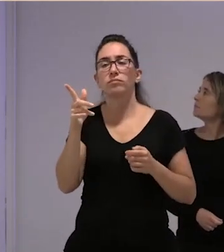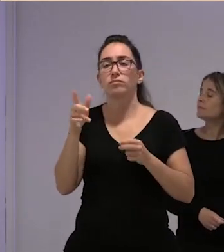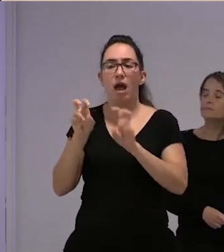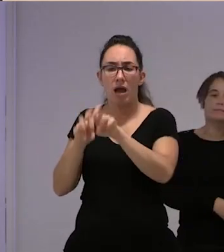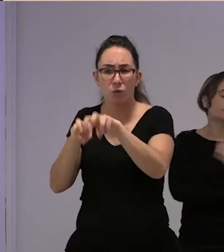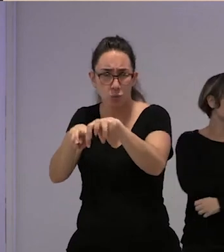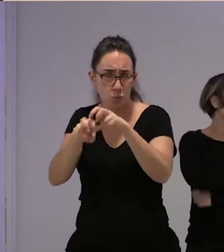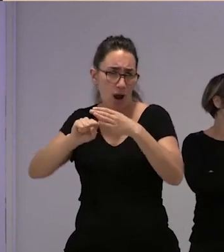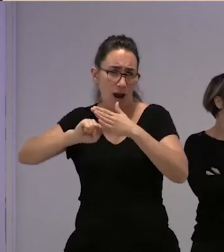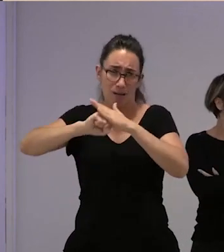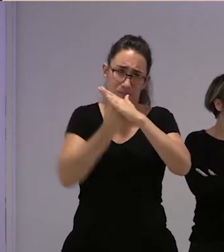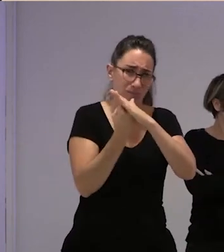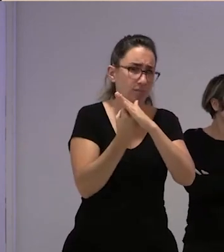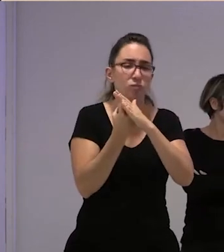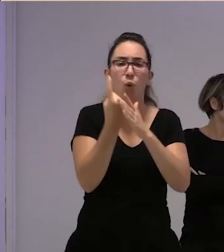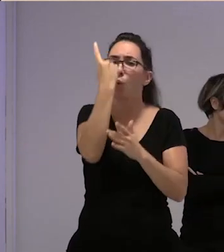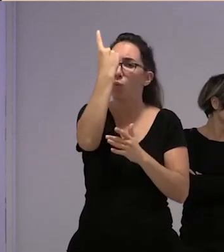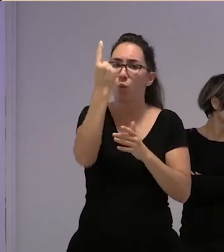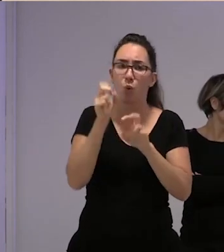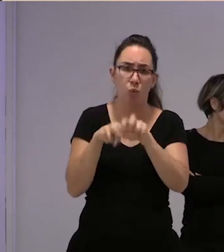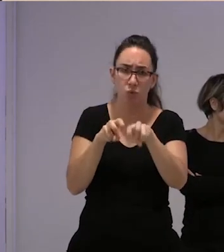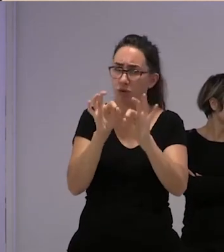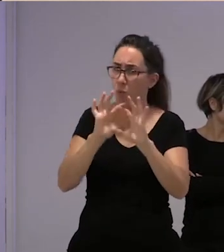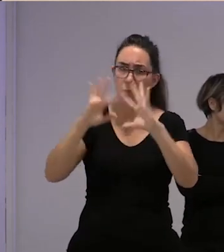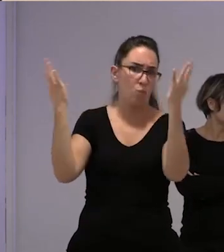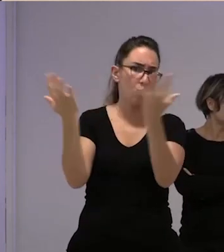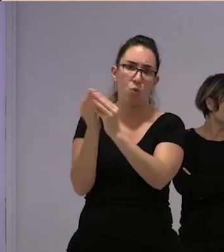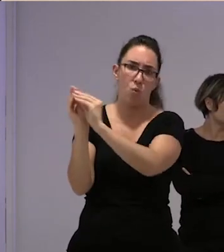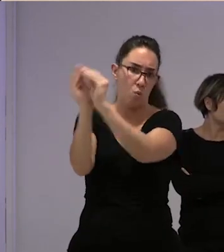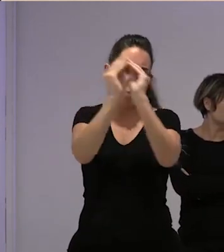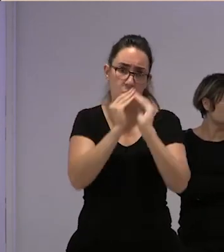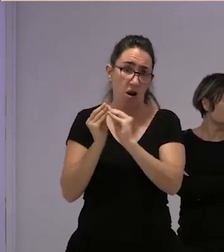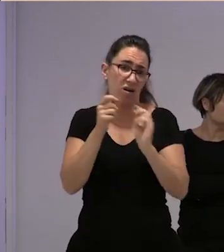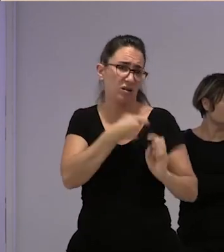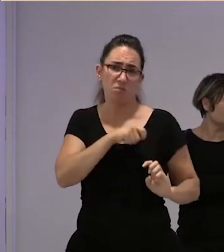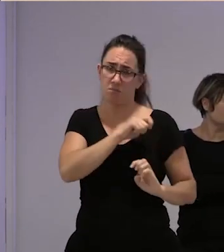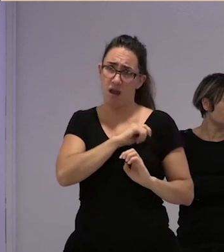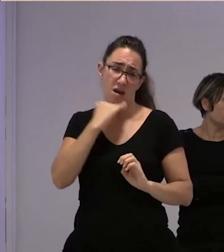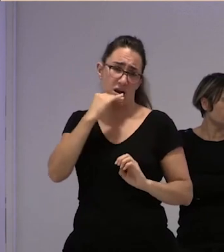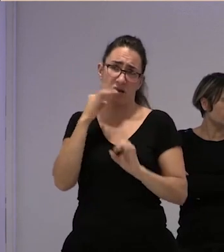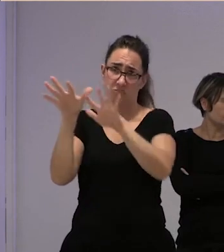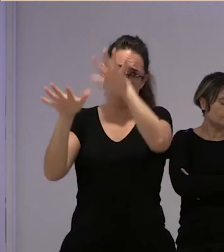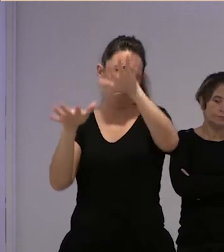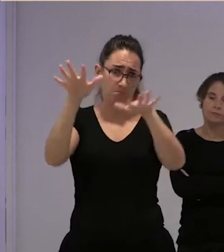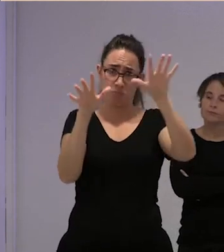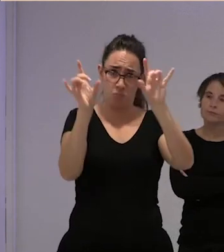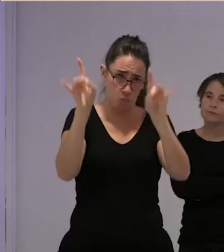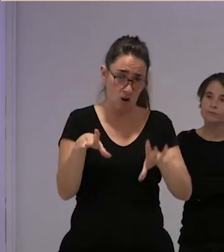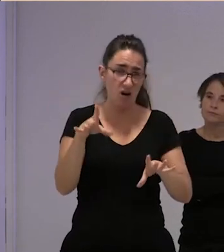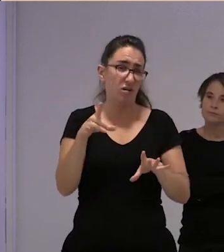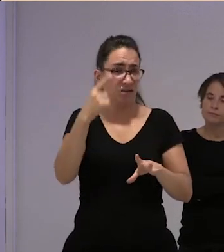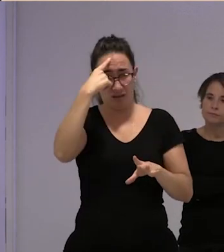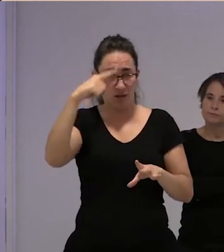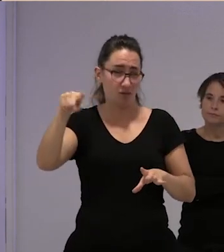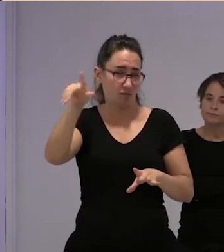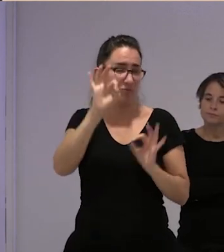intensiva del monocultivo funciona así en todo el mundo y en gran parte de España y demás no ya sabemos cómo funciona